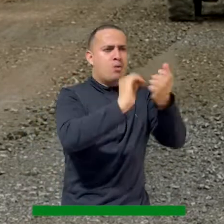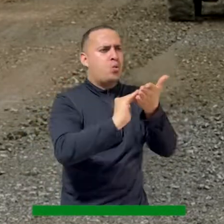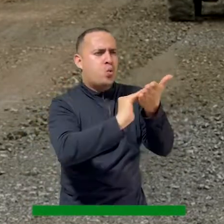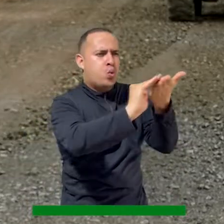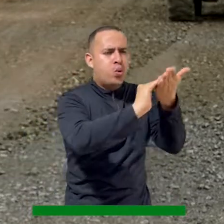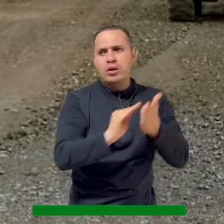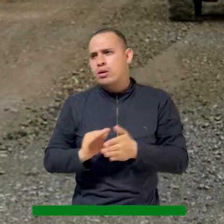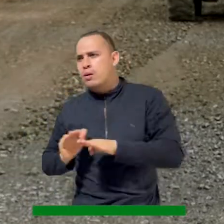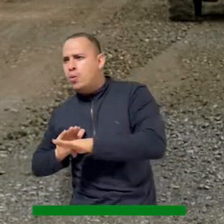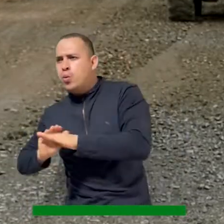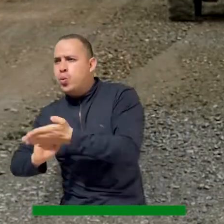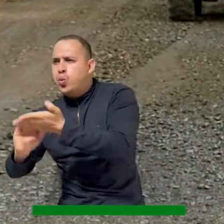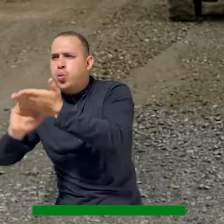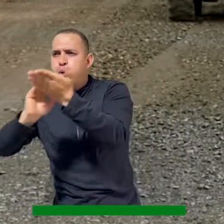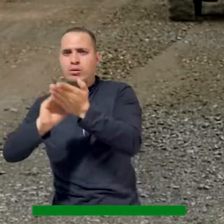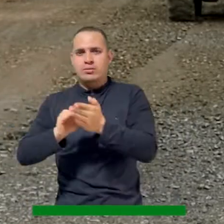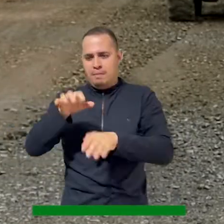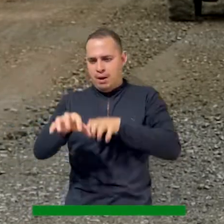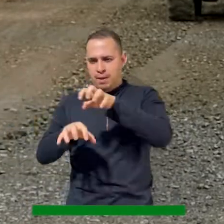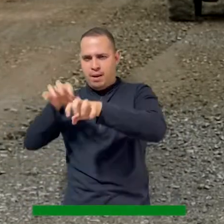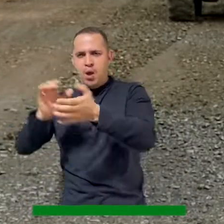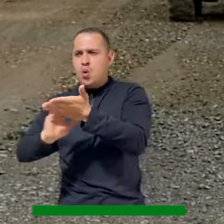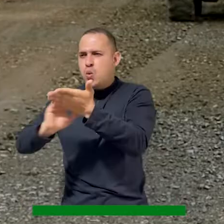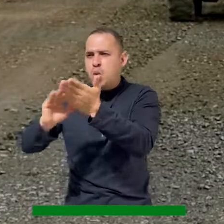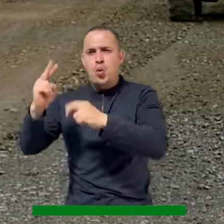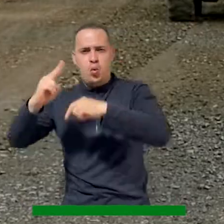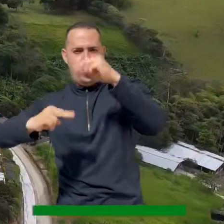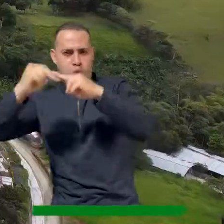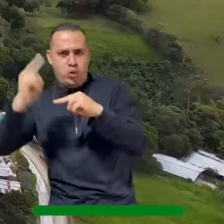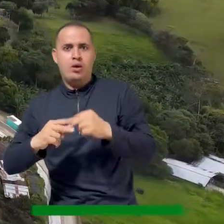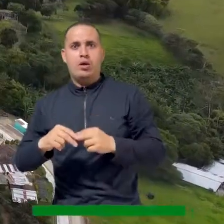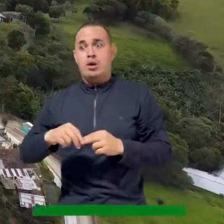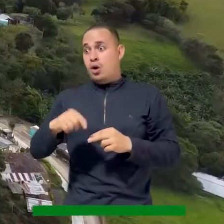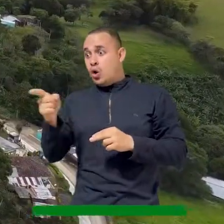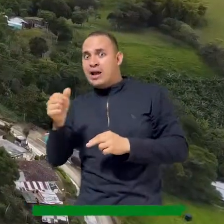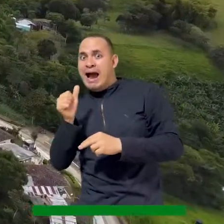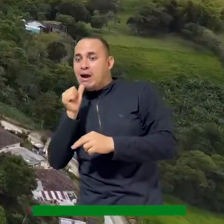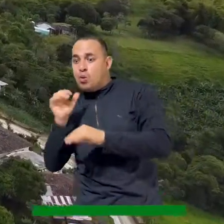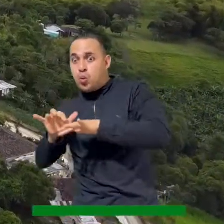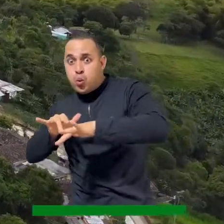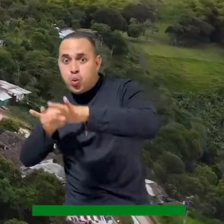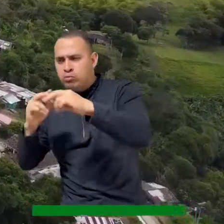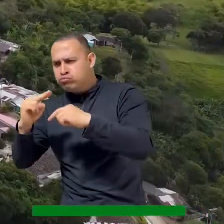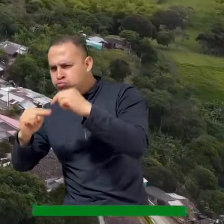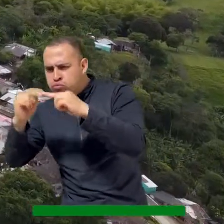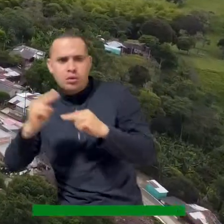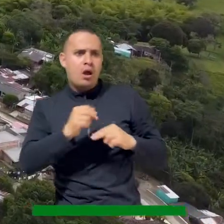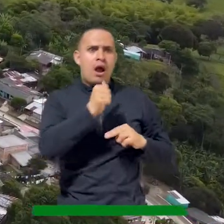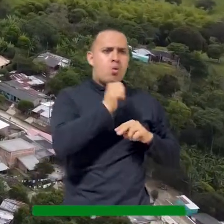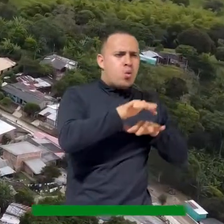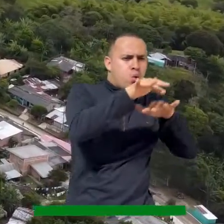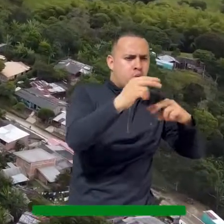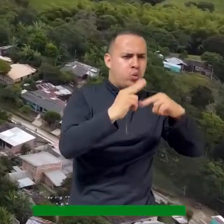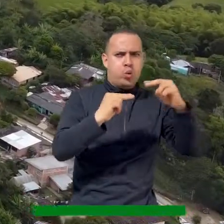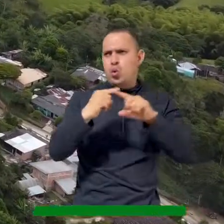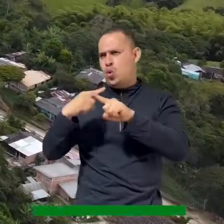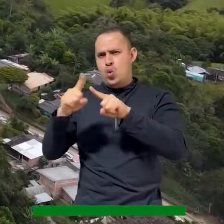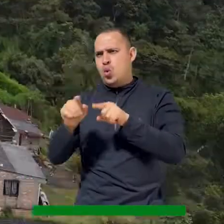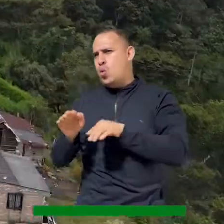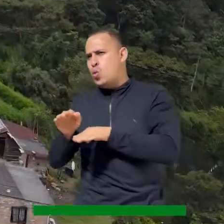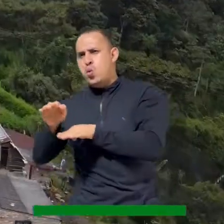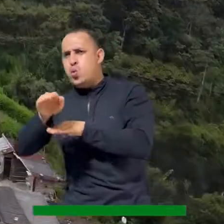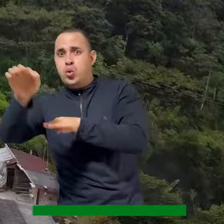construcción de pavimentos, construcción de placahuellas y construcción de obras de drenaje en diferentes vías